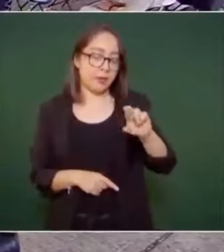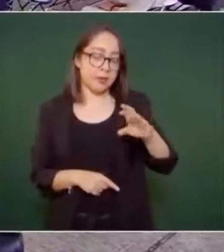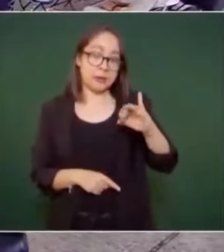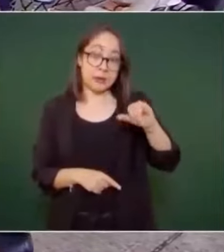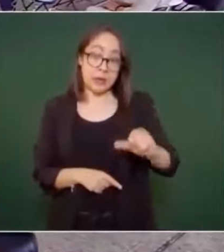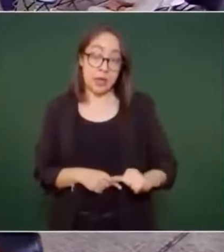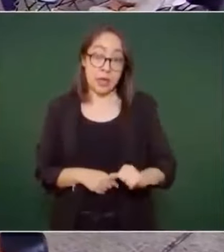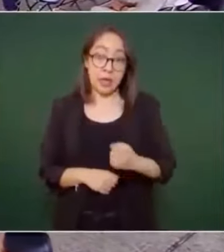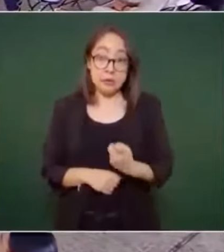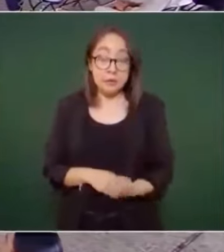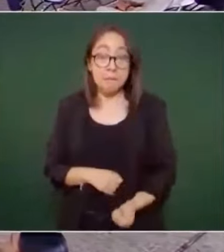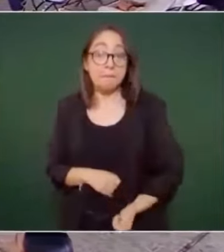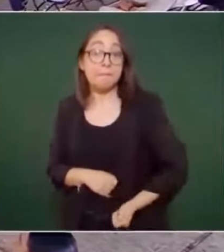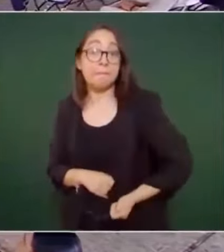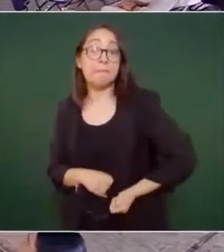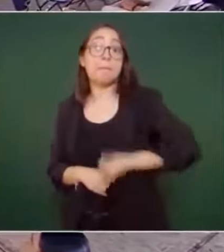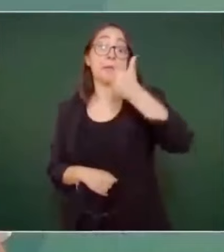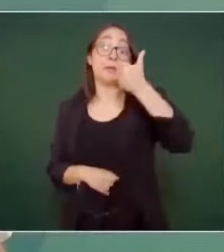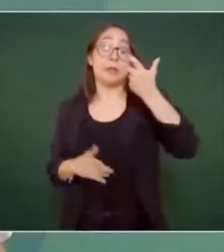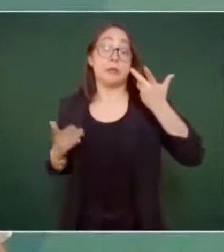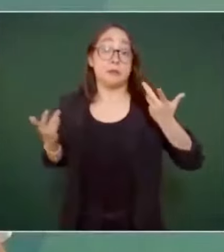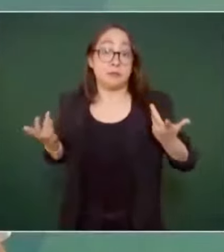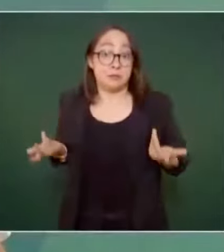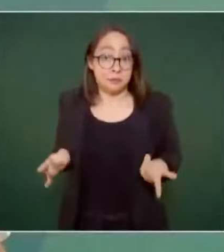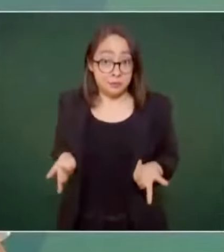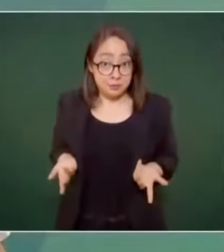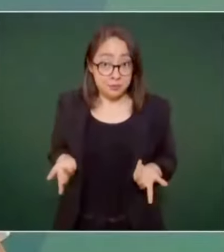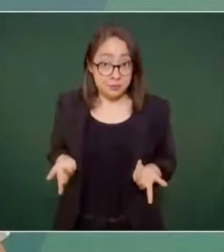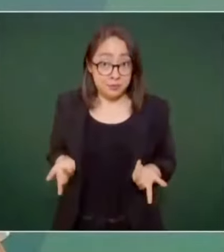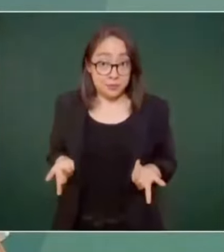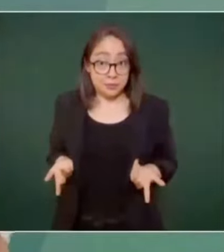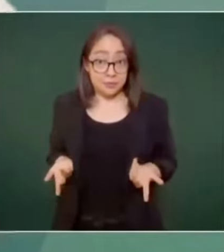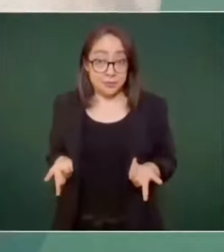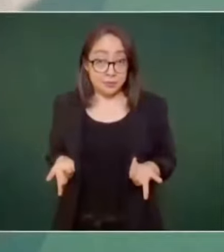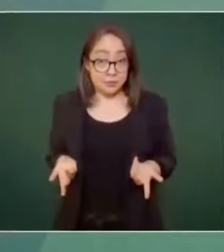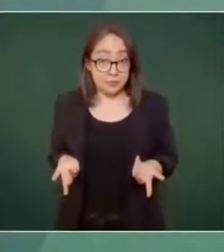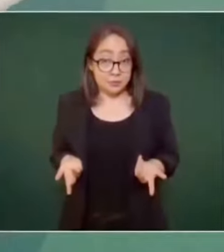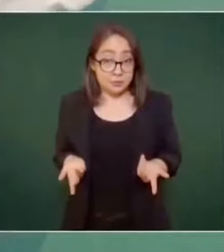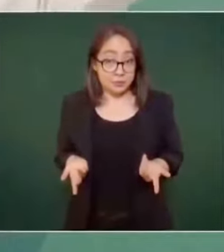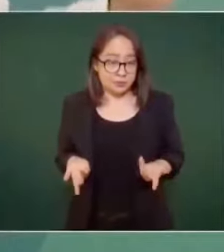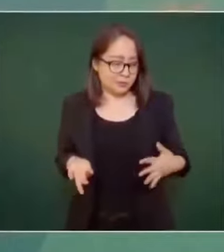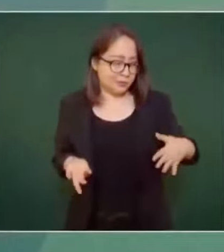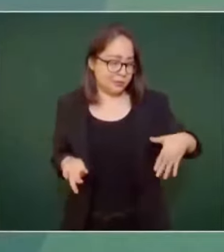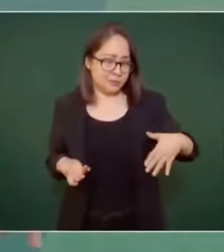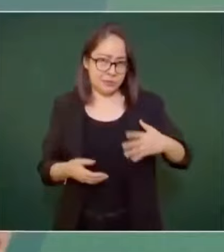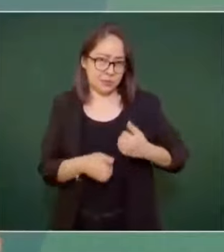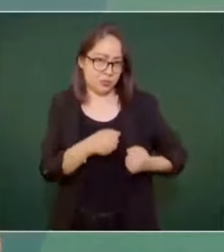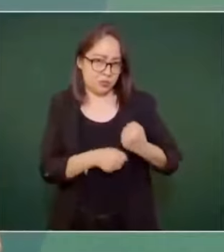es el primer caso en los últimos años,